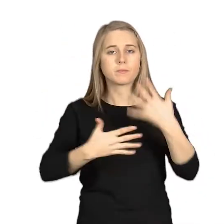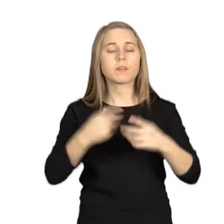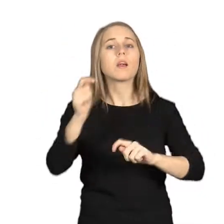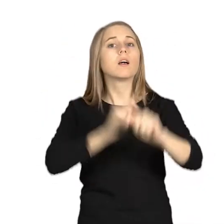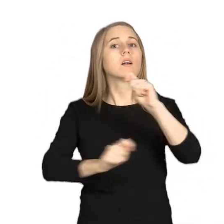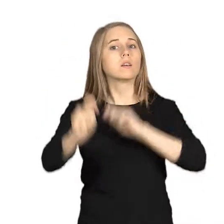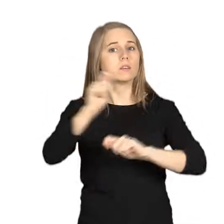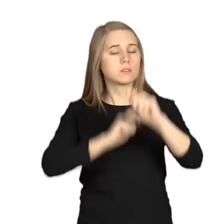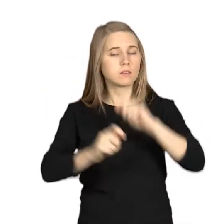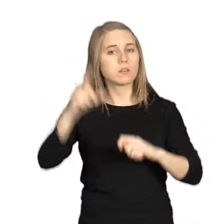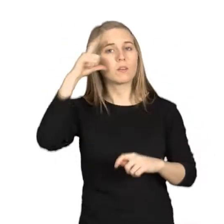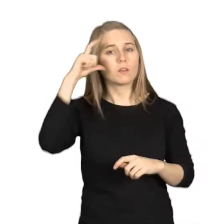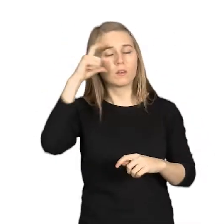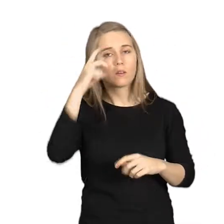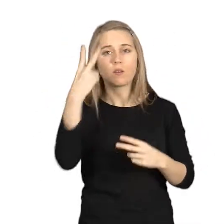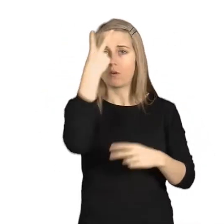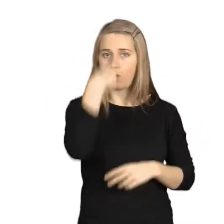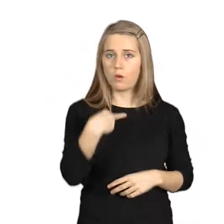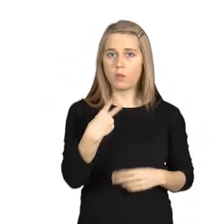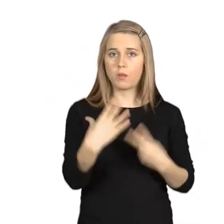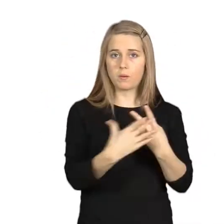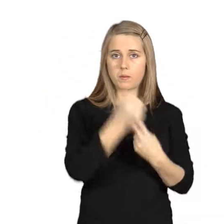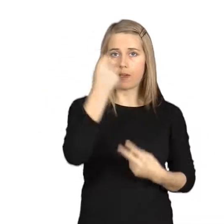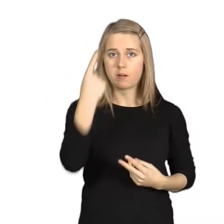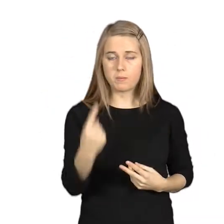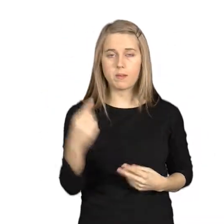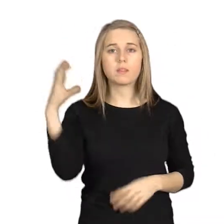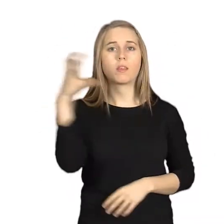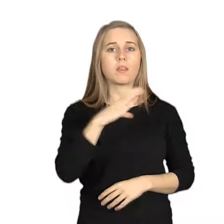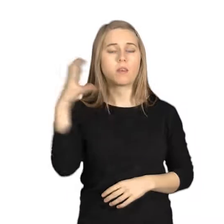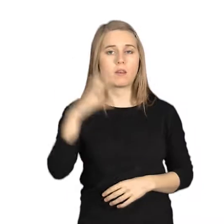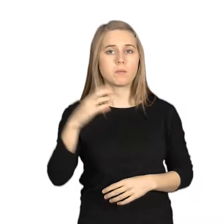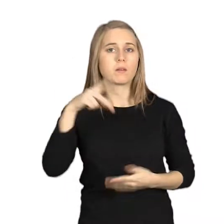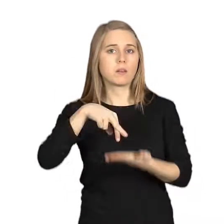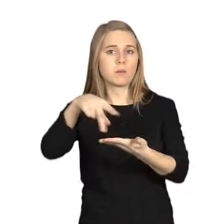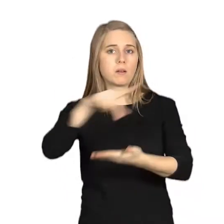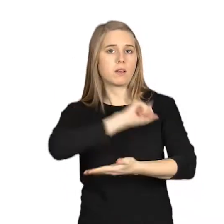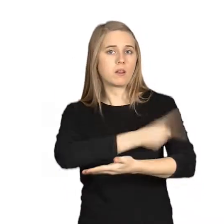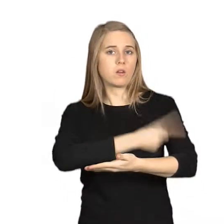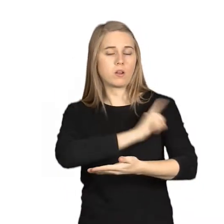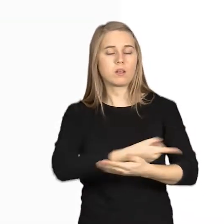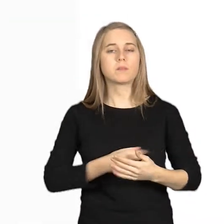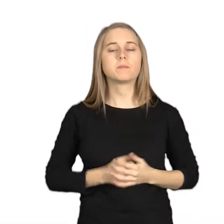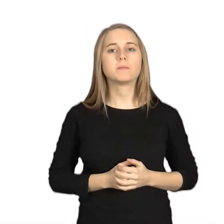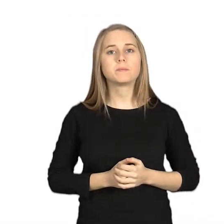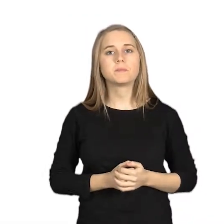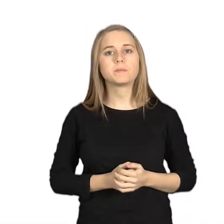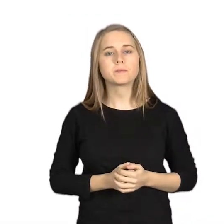Ciordi y las asociaciones de EUNATE, ONCE, BIAKPAT, ZERMIN e Ibiliquirolac.